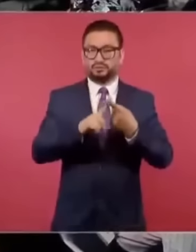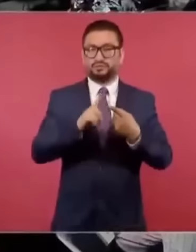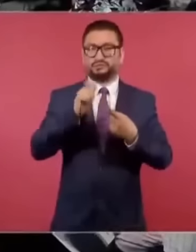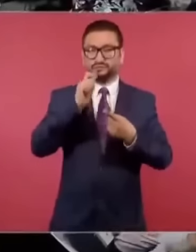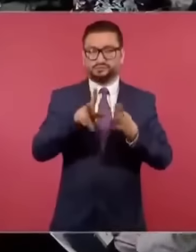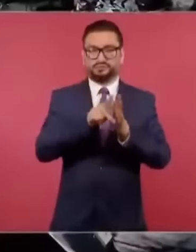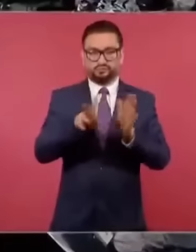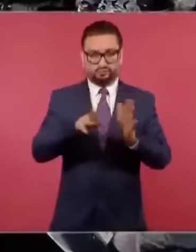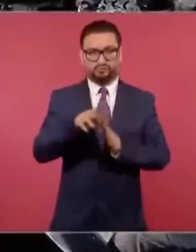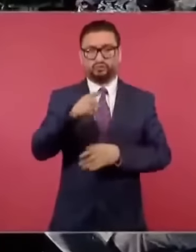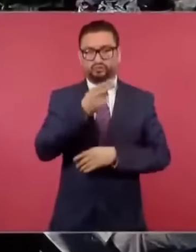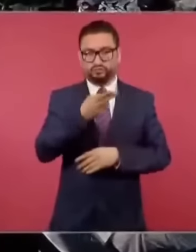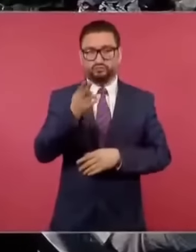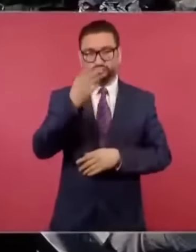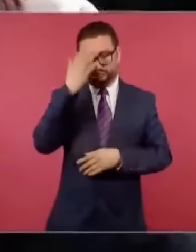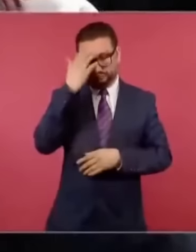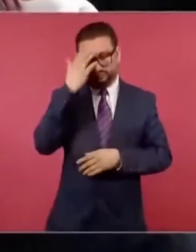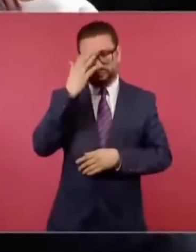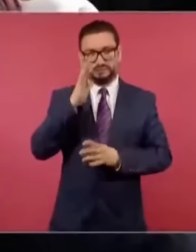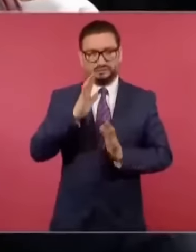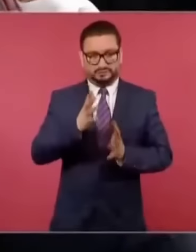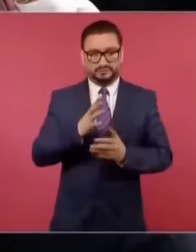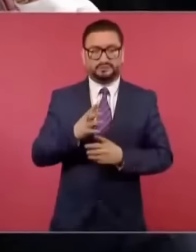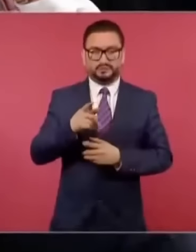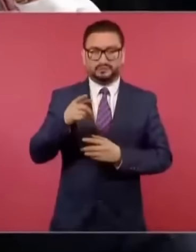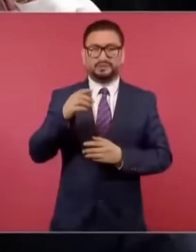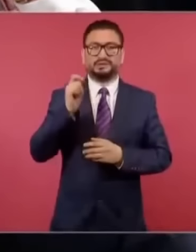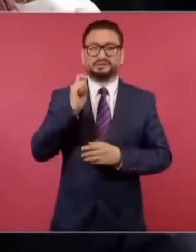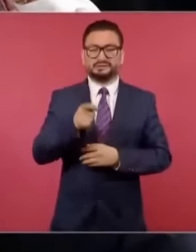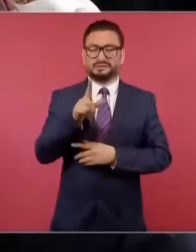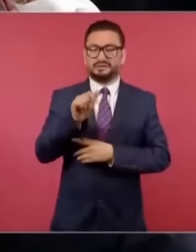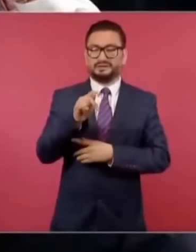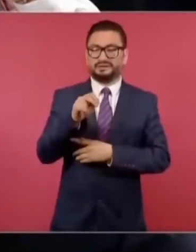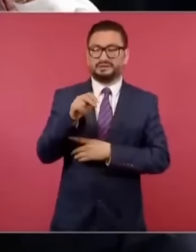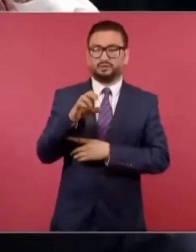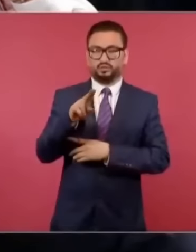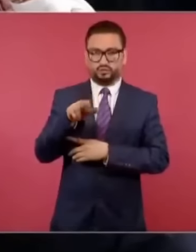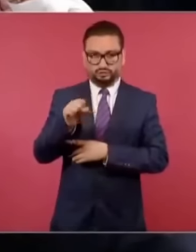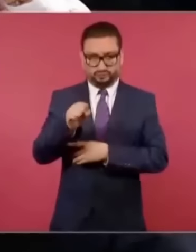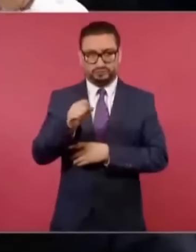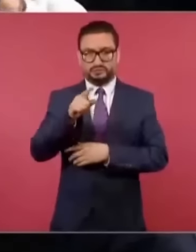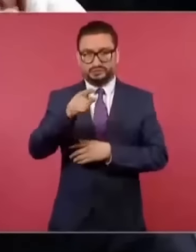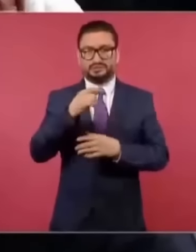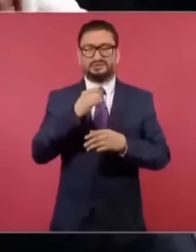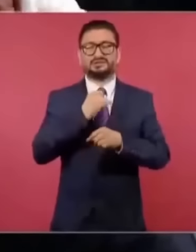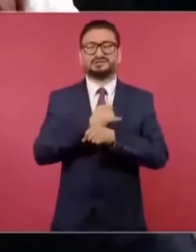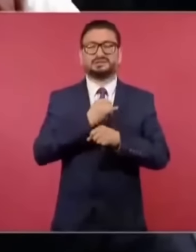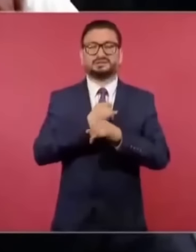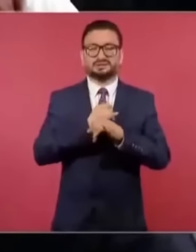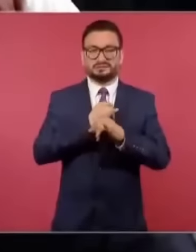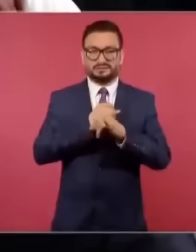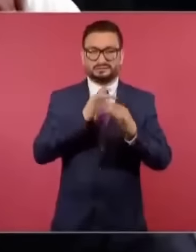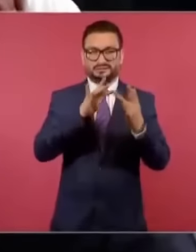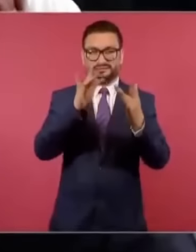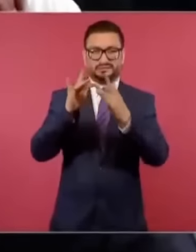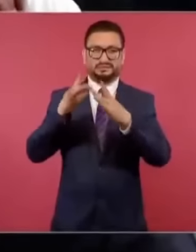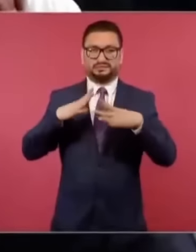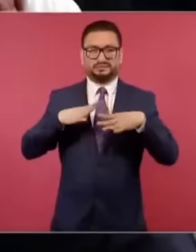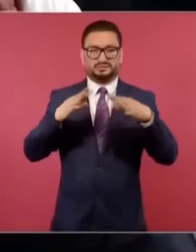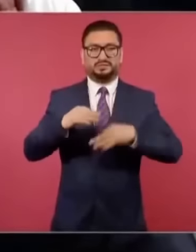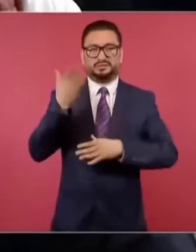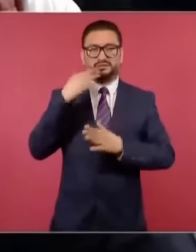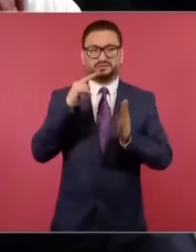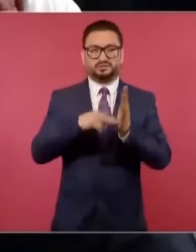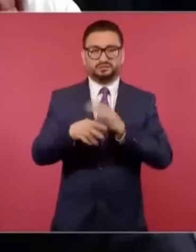comunicación que usted supongo que conoce bastante bien, se llama Latinos. Esta plataforma digital Latinos, que se creó en